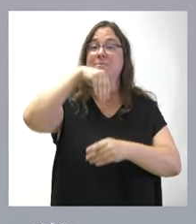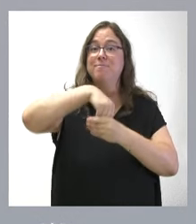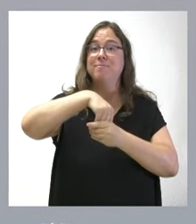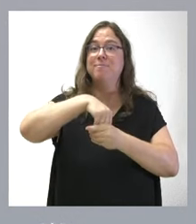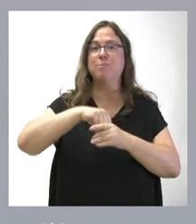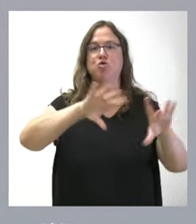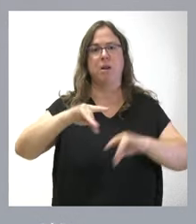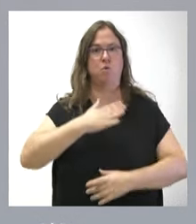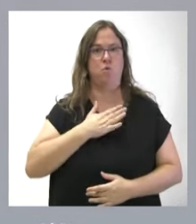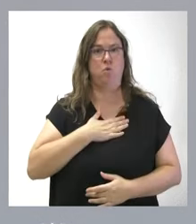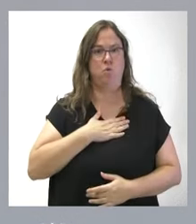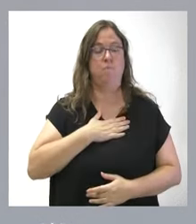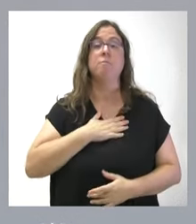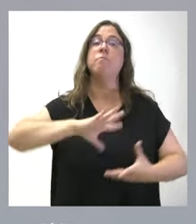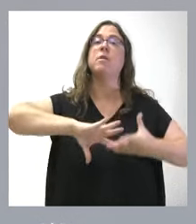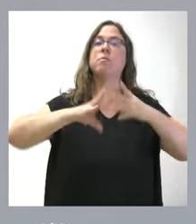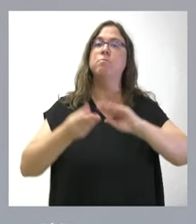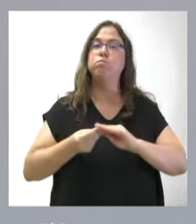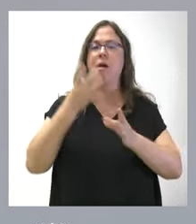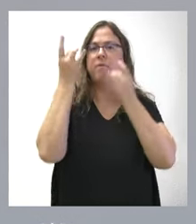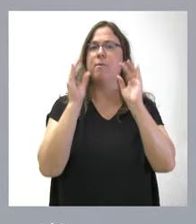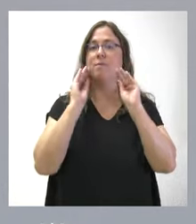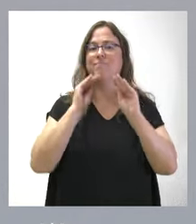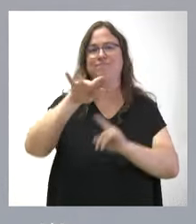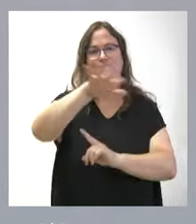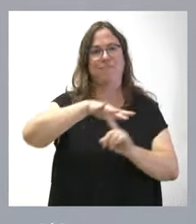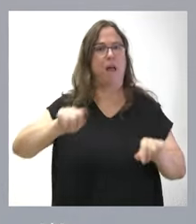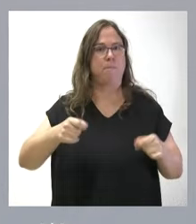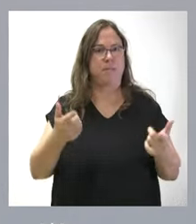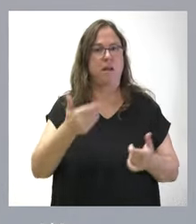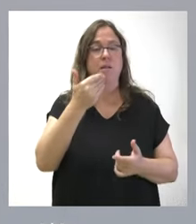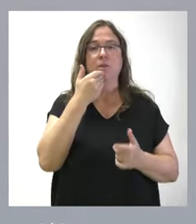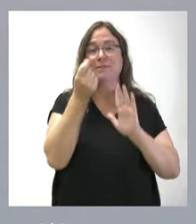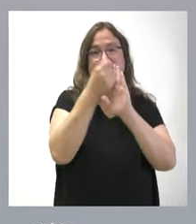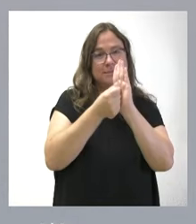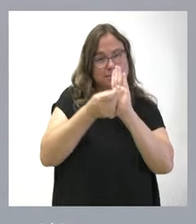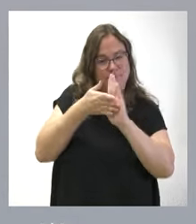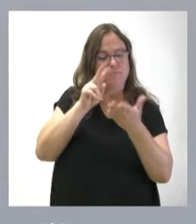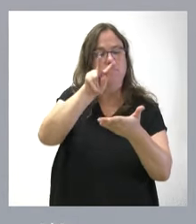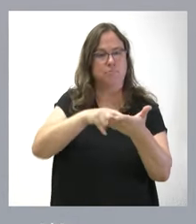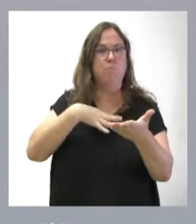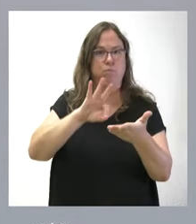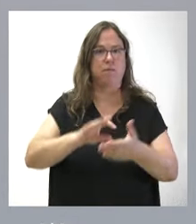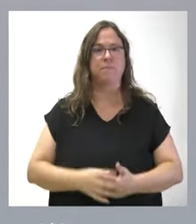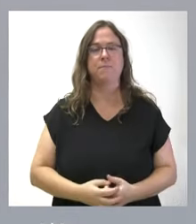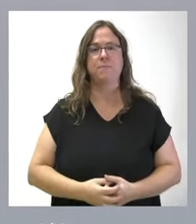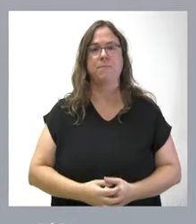territorio. Es de aplicación a las actividades ambientales que tienen ustedes descritas en la documentación.